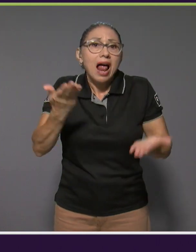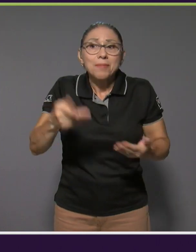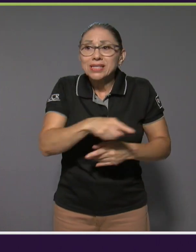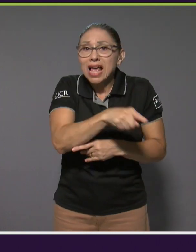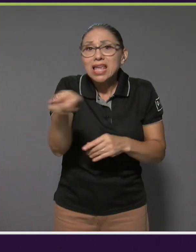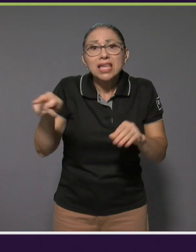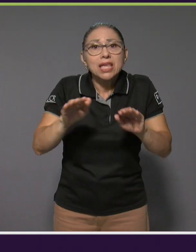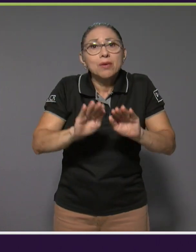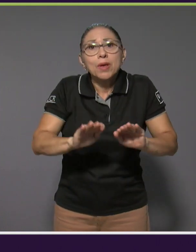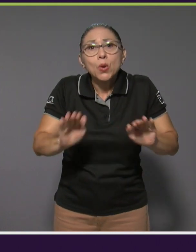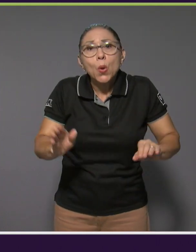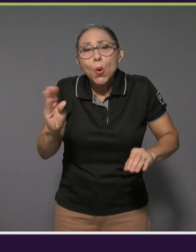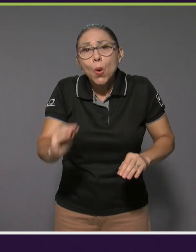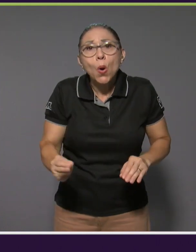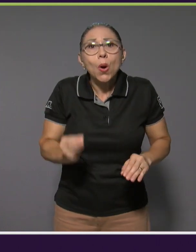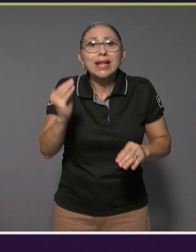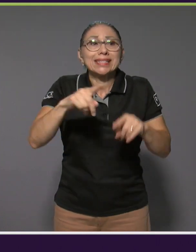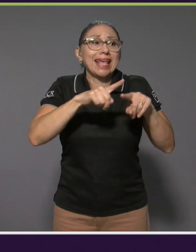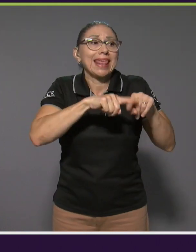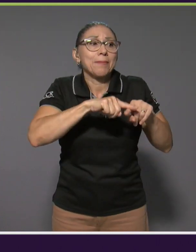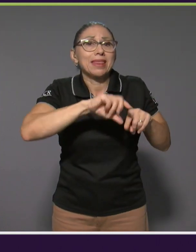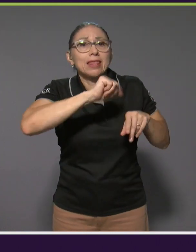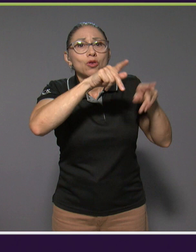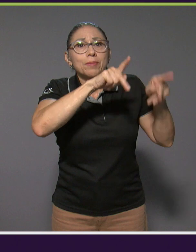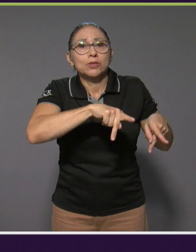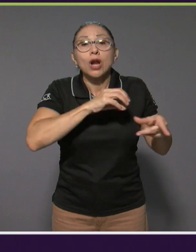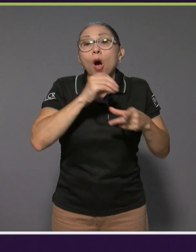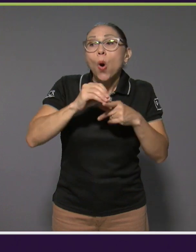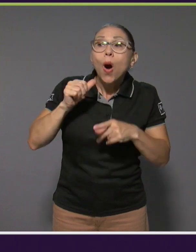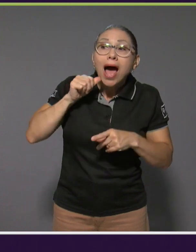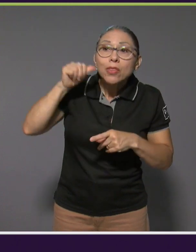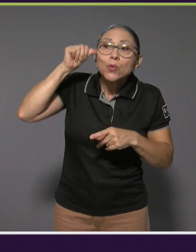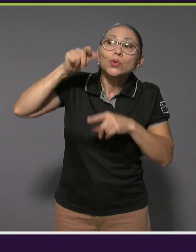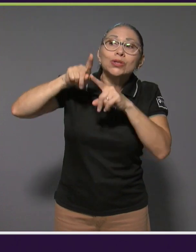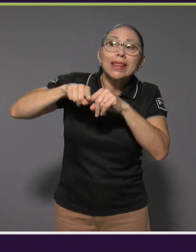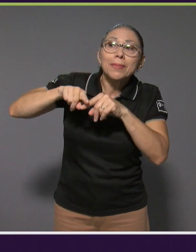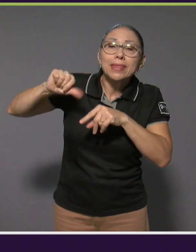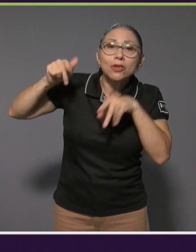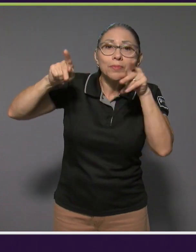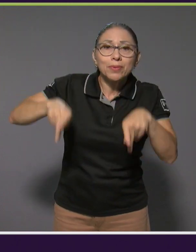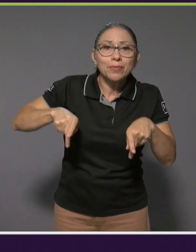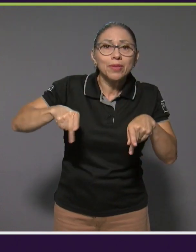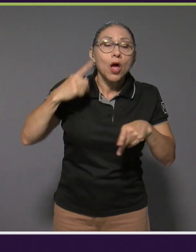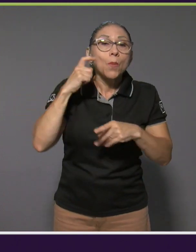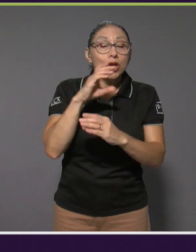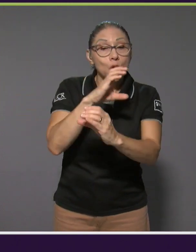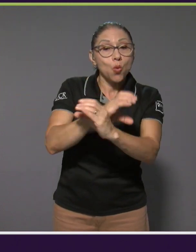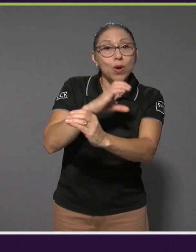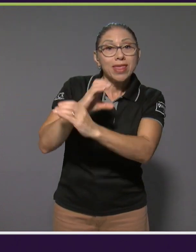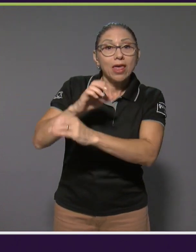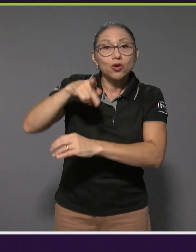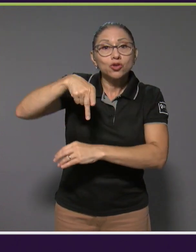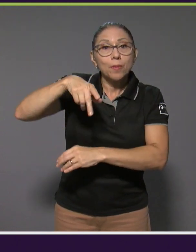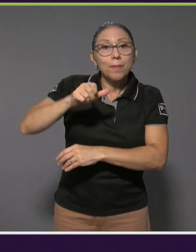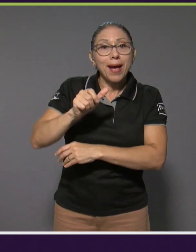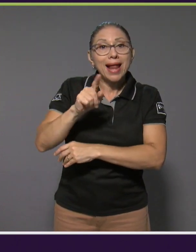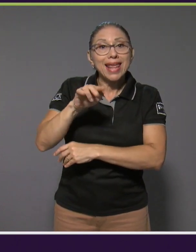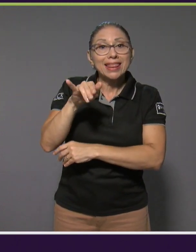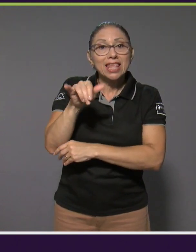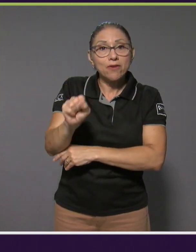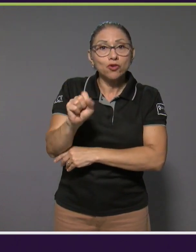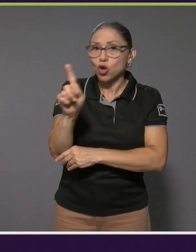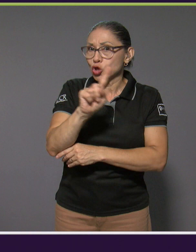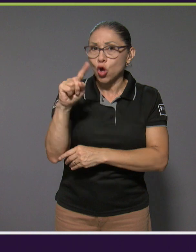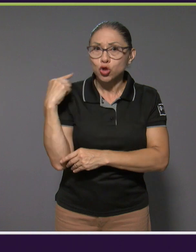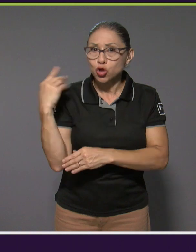de edad dependientes o adultos dependientes, porque el tema de cuidados paliativos no todos son adultos mayores. Algunos pueden